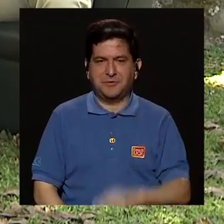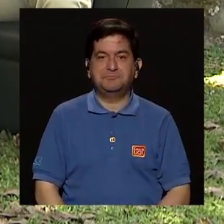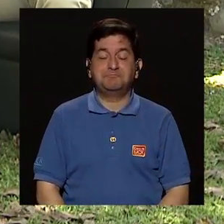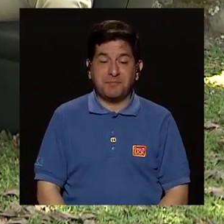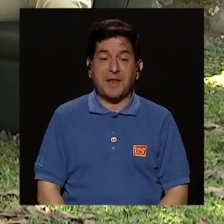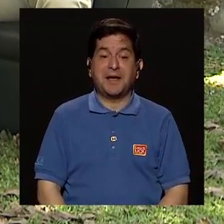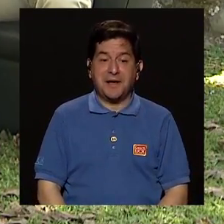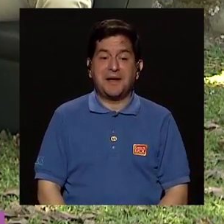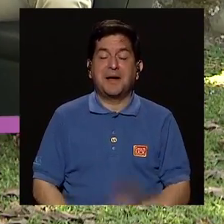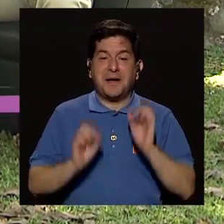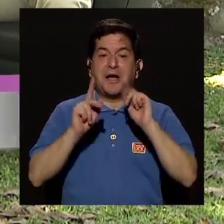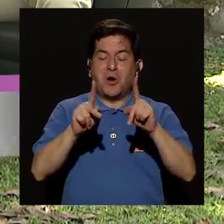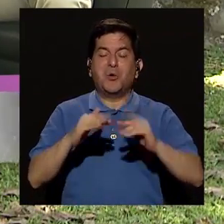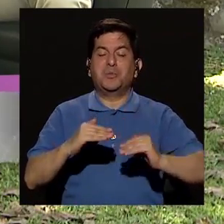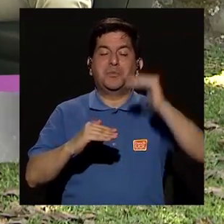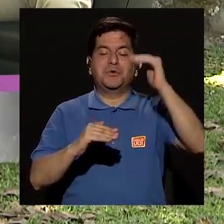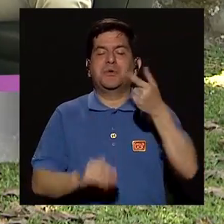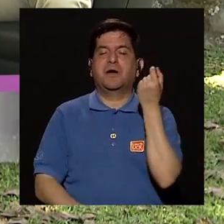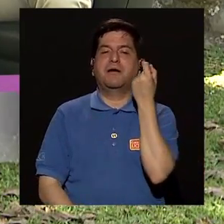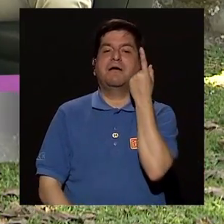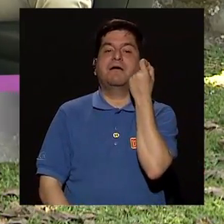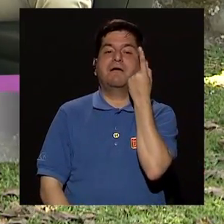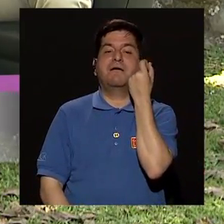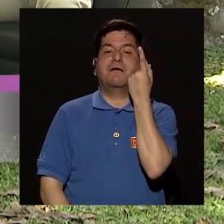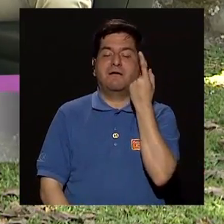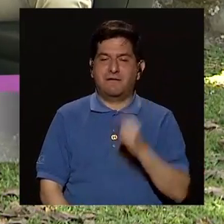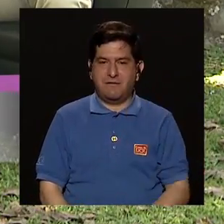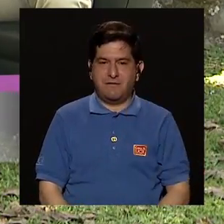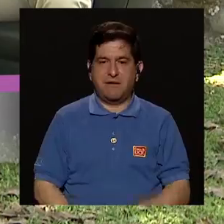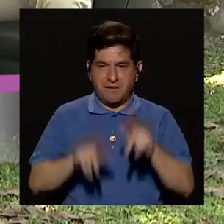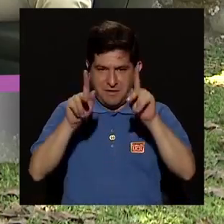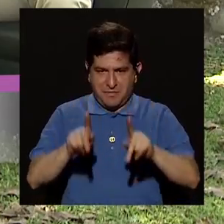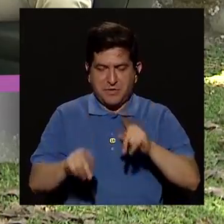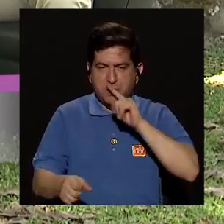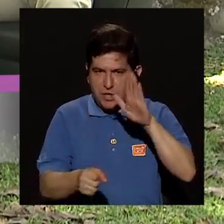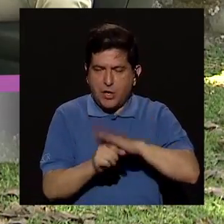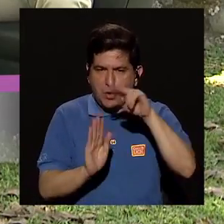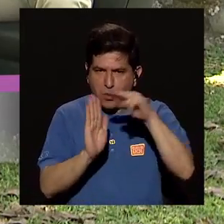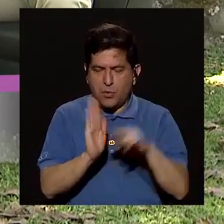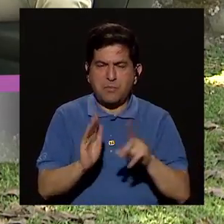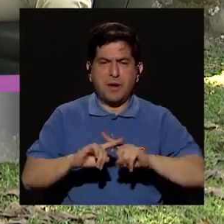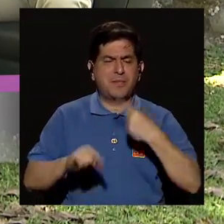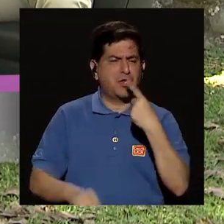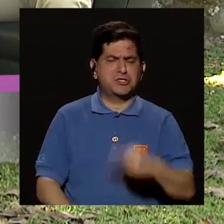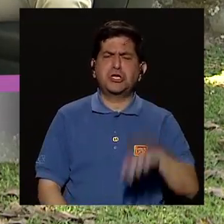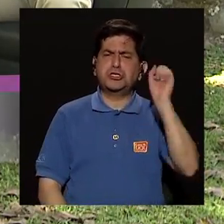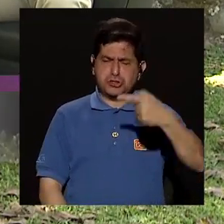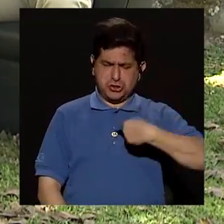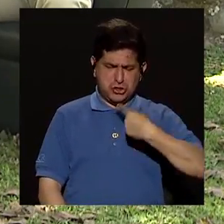entonces hay mayor posibilidad de que se entienda el argumento y yo siga la norma pero si me dicen porque sí porque yo lo digo